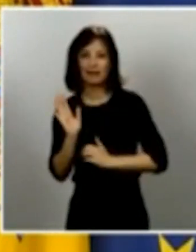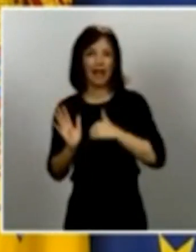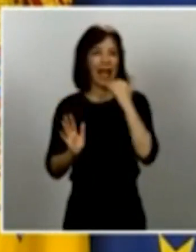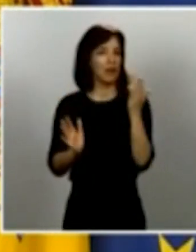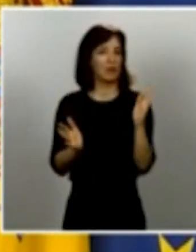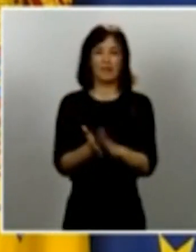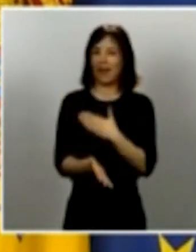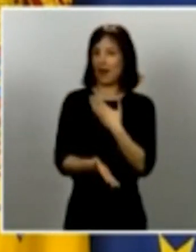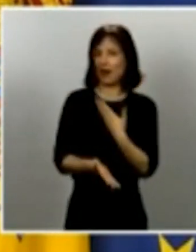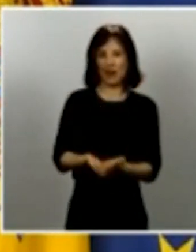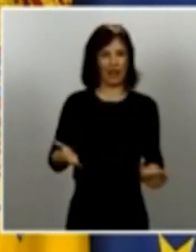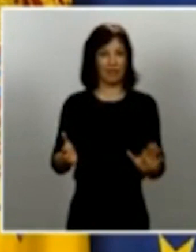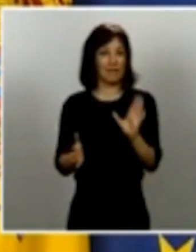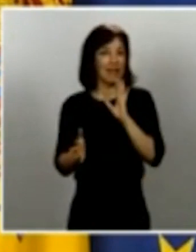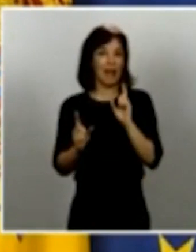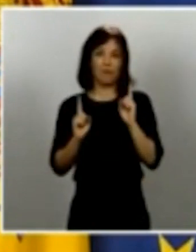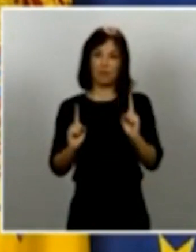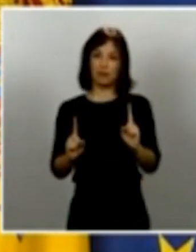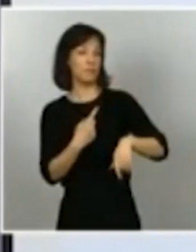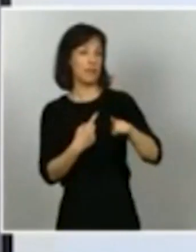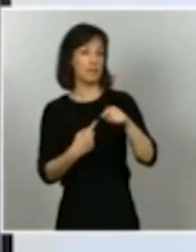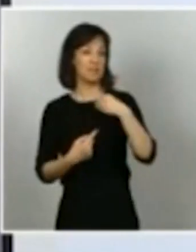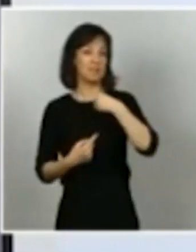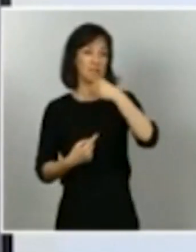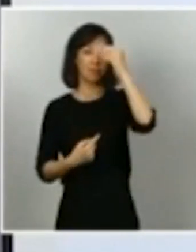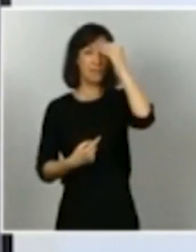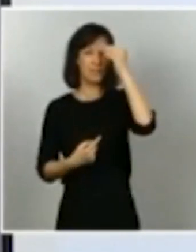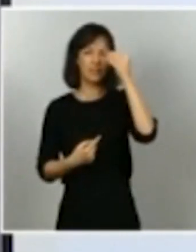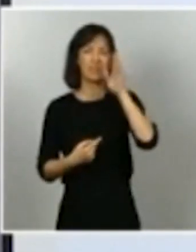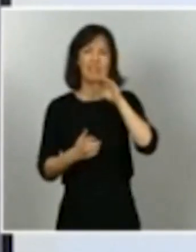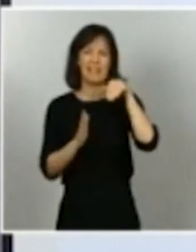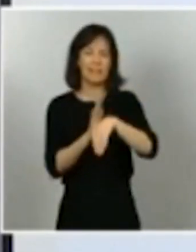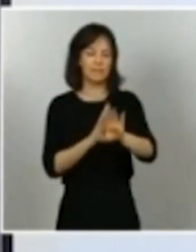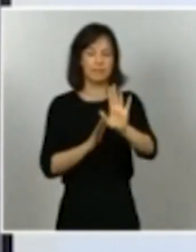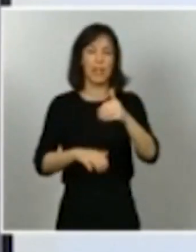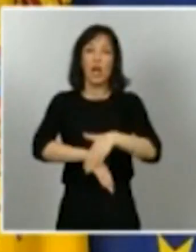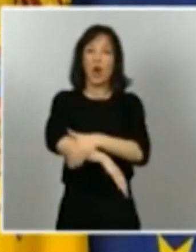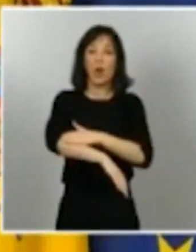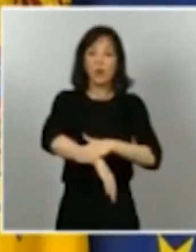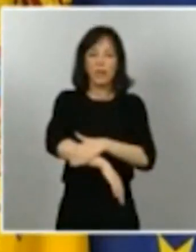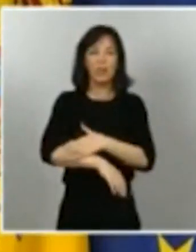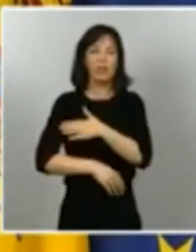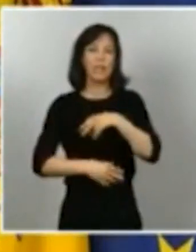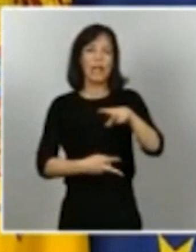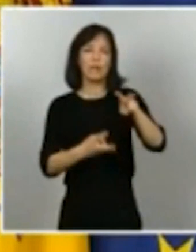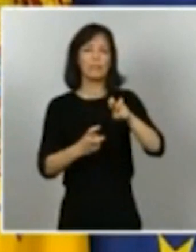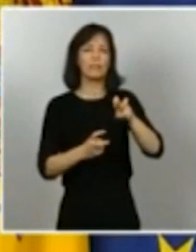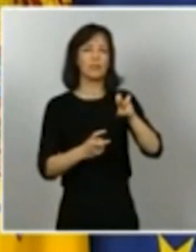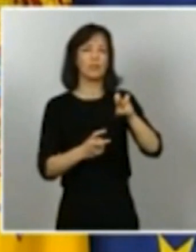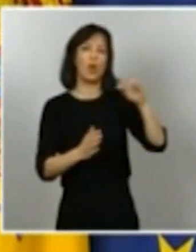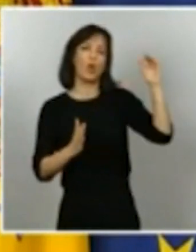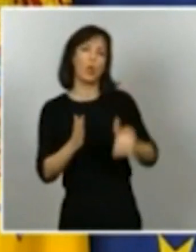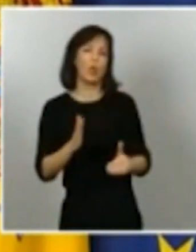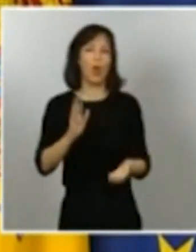sobre lo que teníamos previsto a principios de este año. El Gobierno no se plantea ni una bajada masiva de impuestos ni una subida masiva de